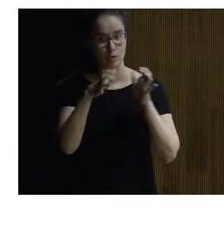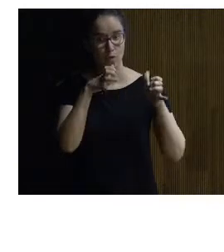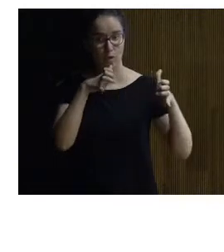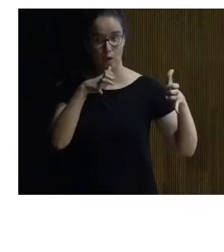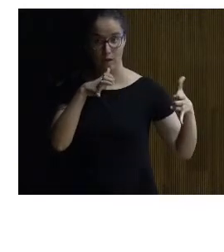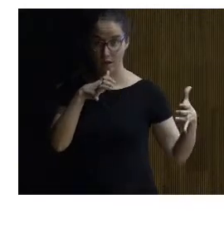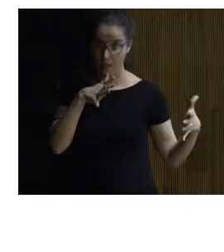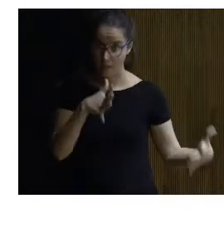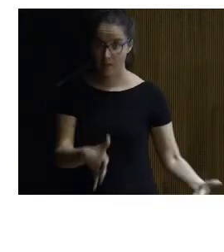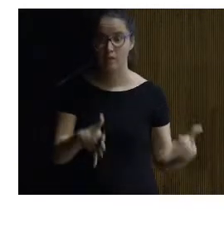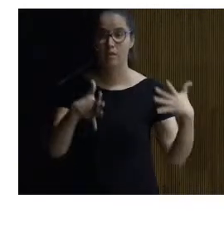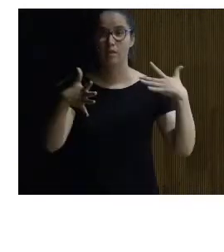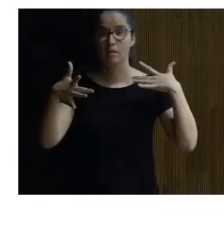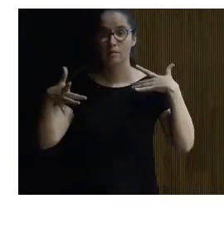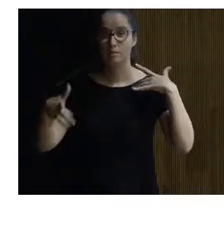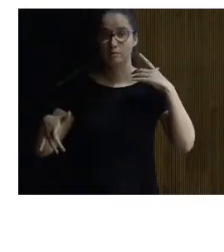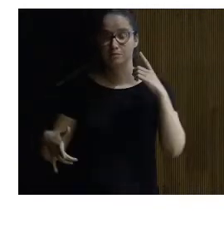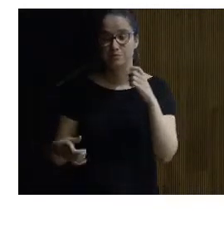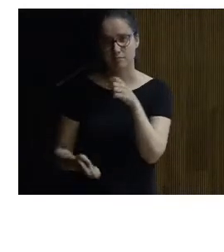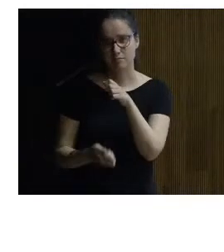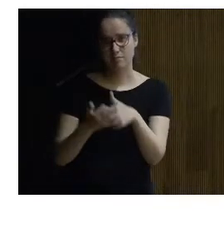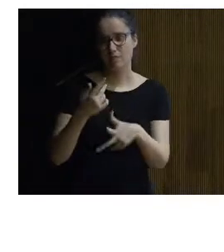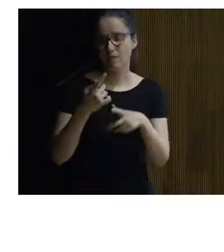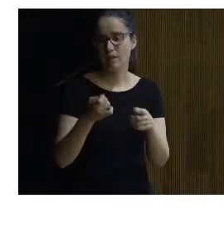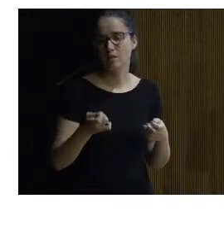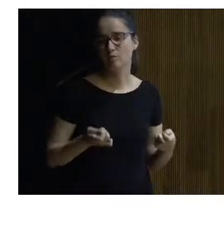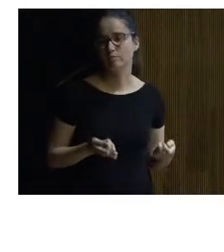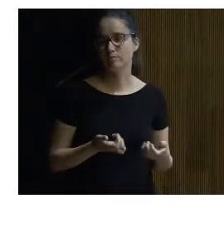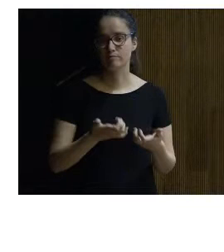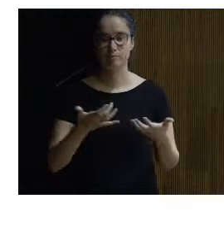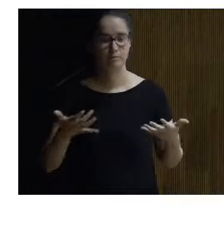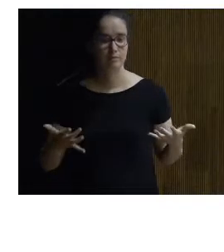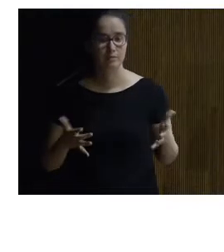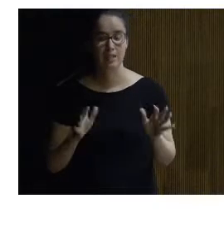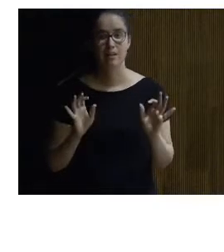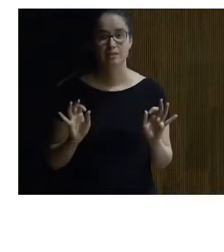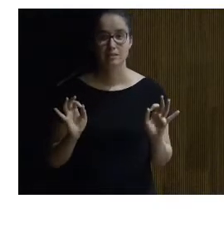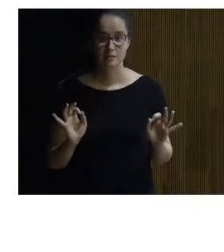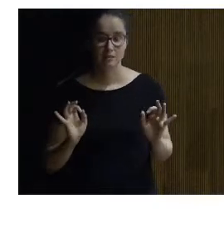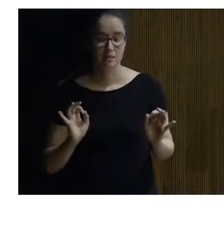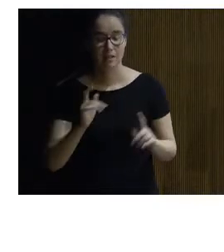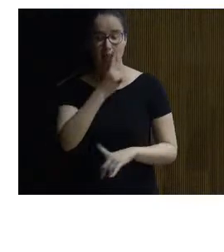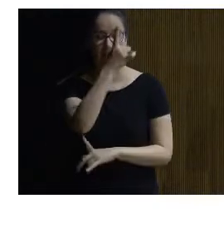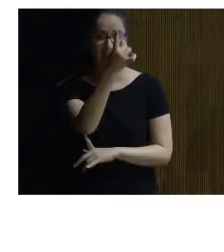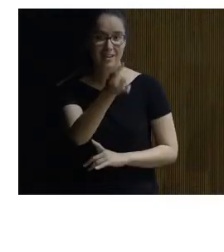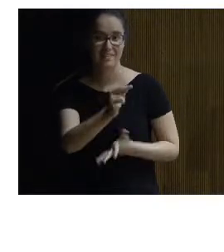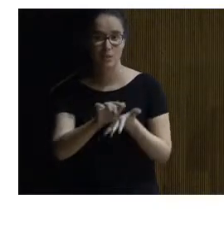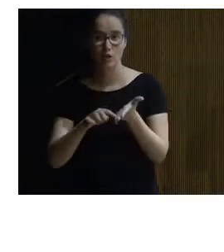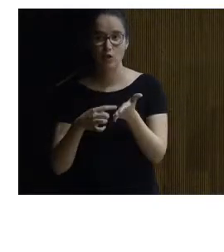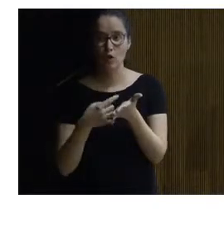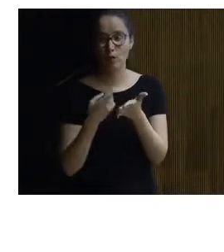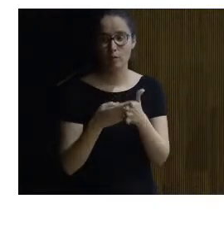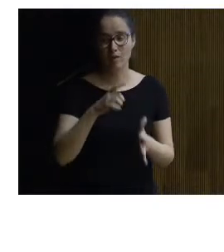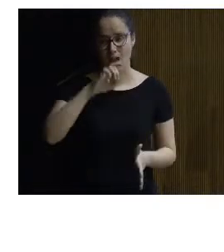y que aportan no solamente al edificio pues bueno pues ese diseño total que tanto